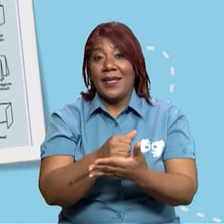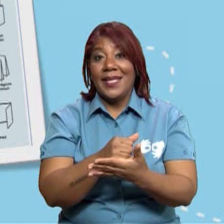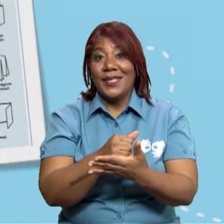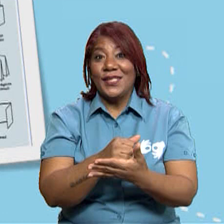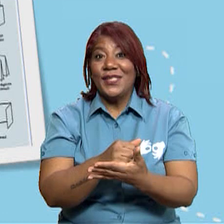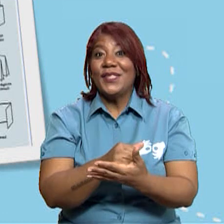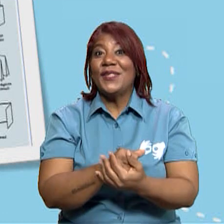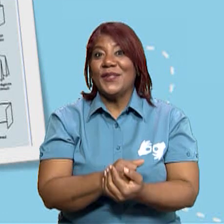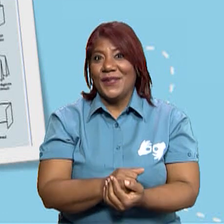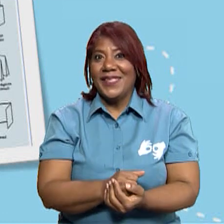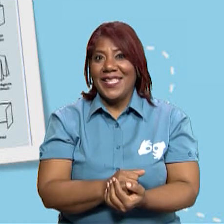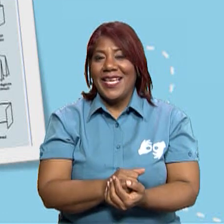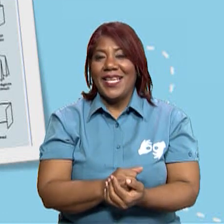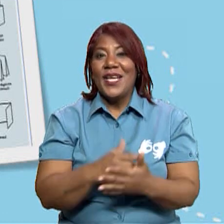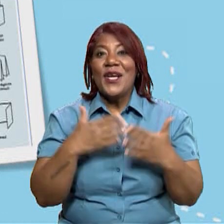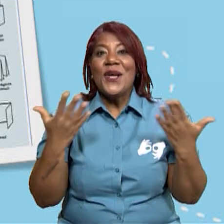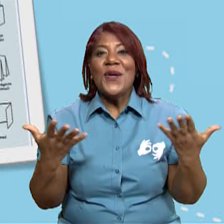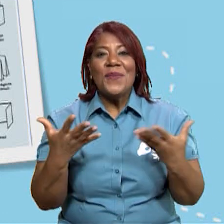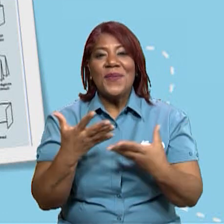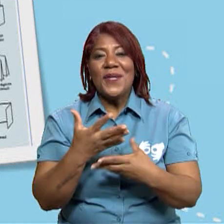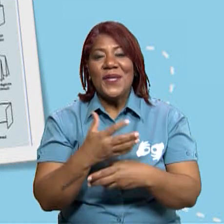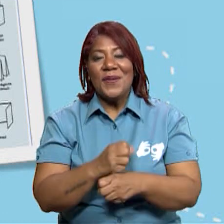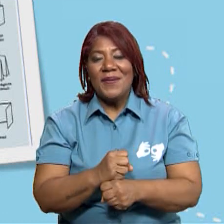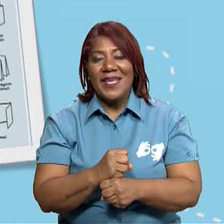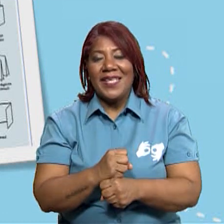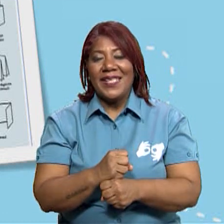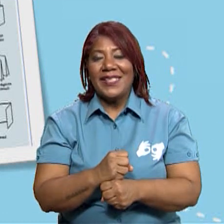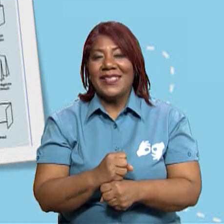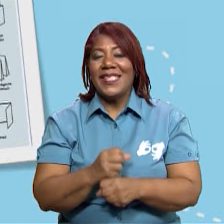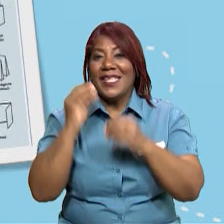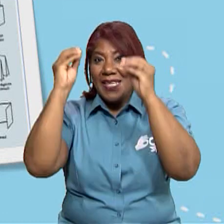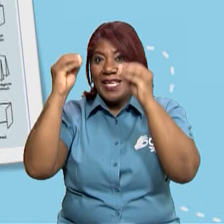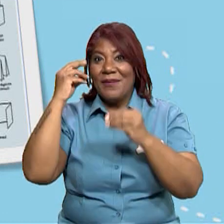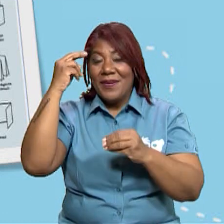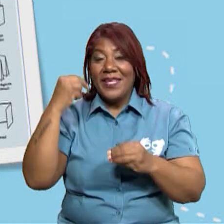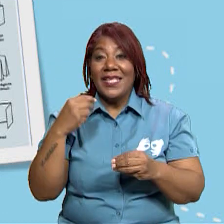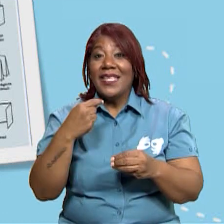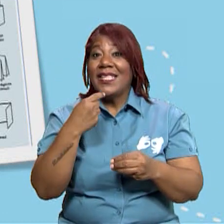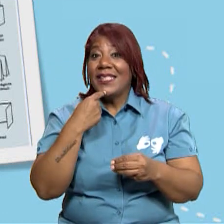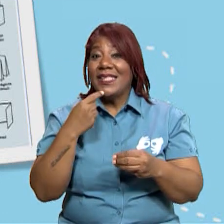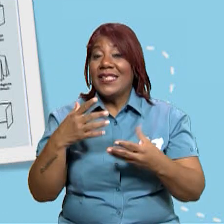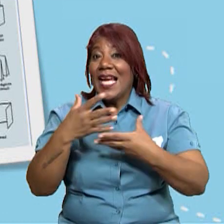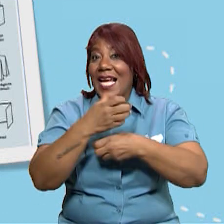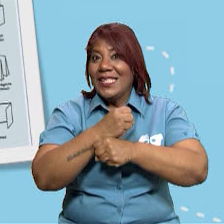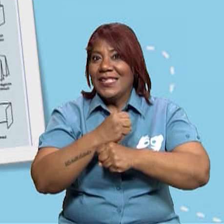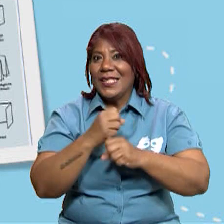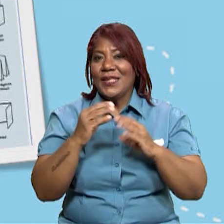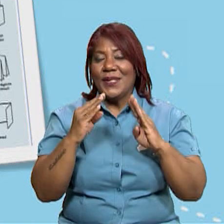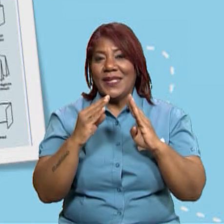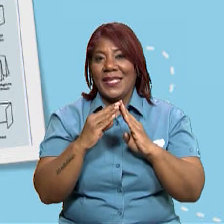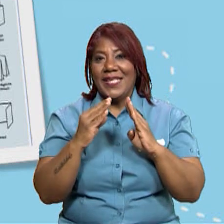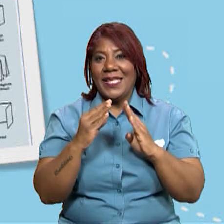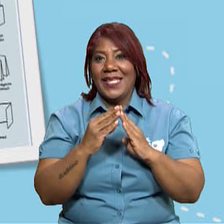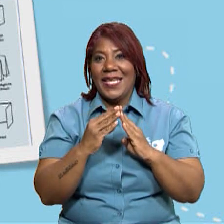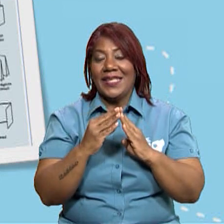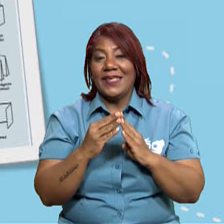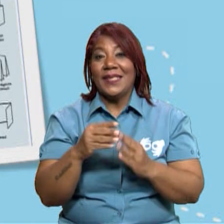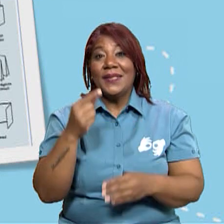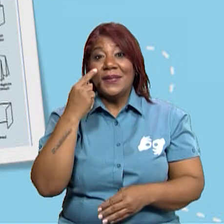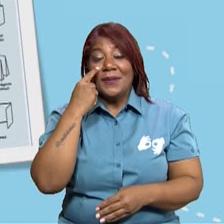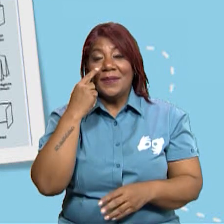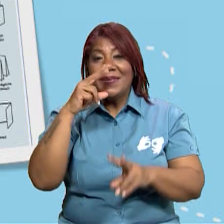para que puedas hacerlo en su segmento de Creando en Casa. ¿Y cómo vamos a verlo? A través del